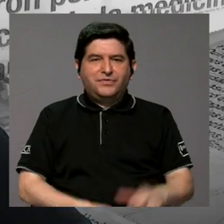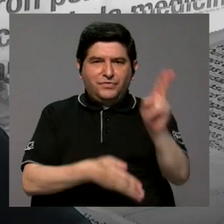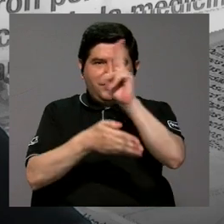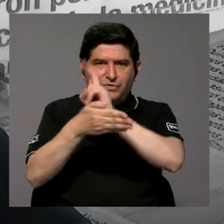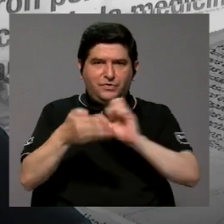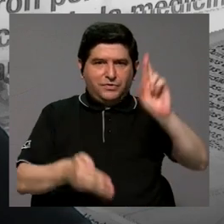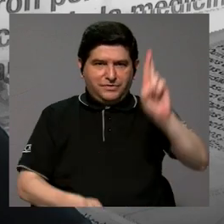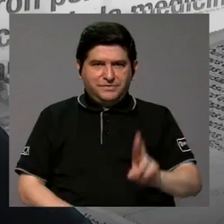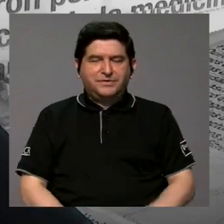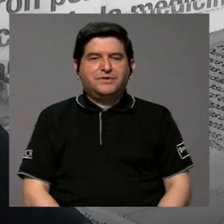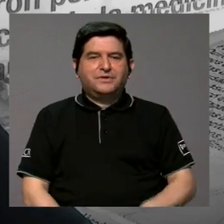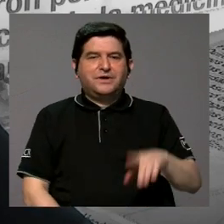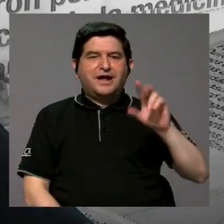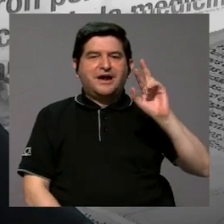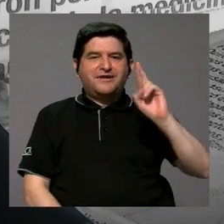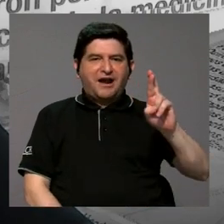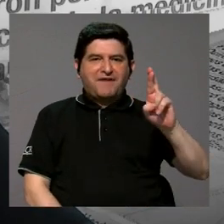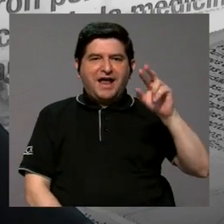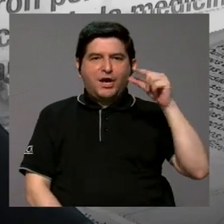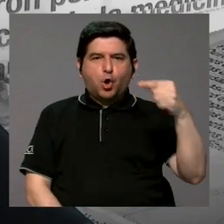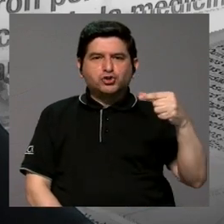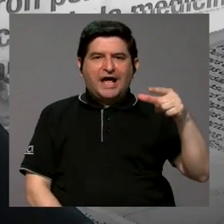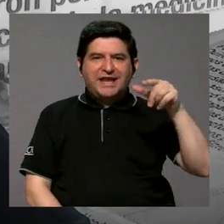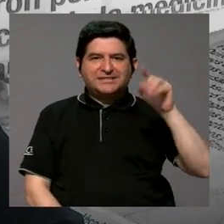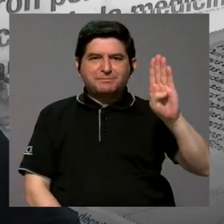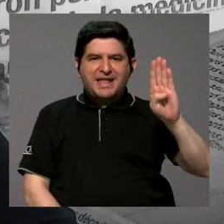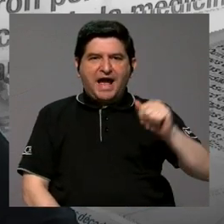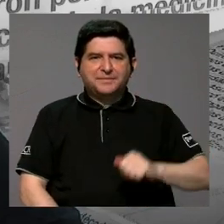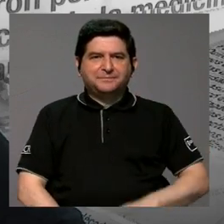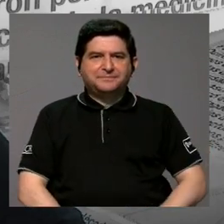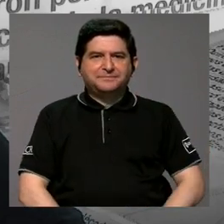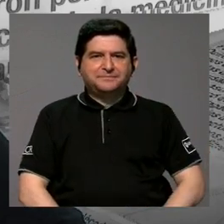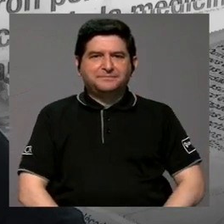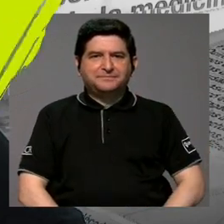la Universidad de Costa Rica, Rafael González Bayar.